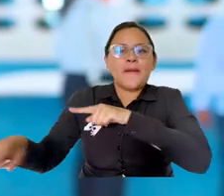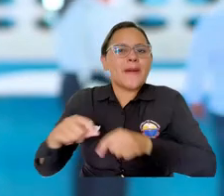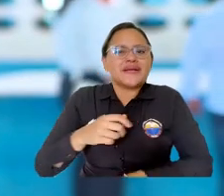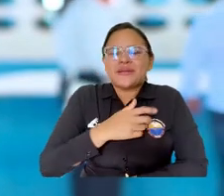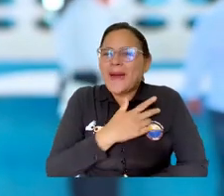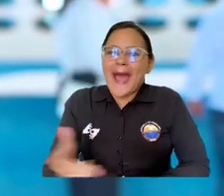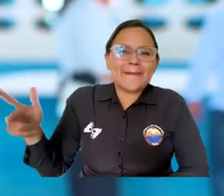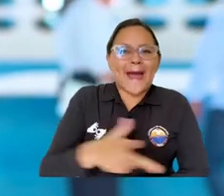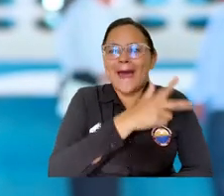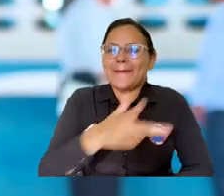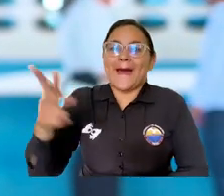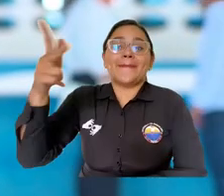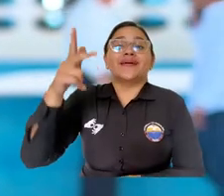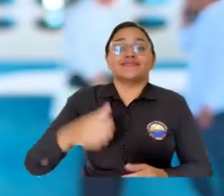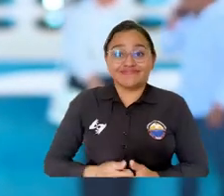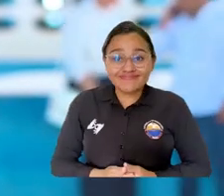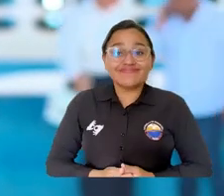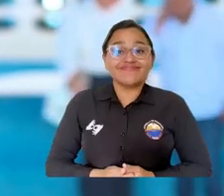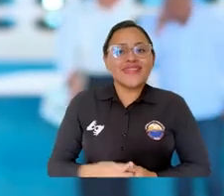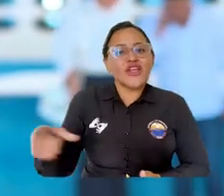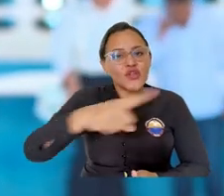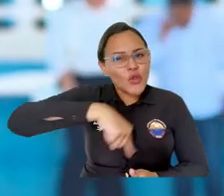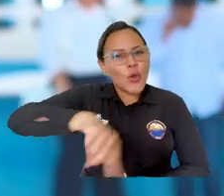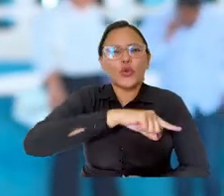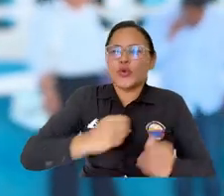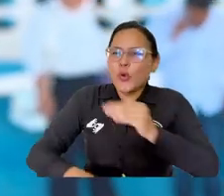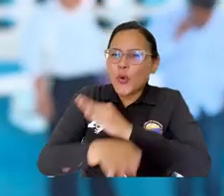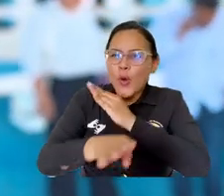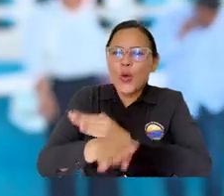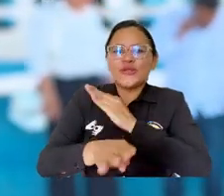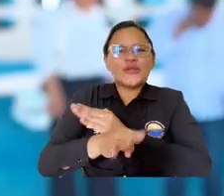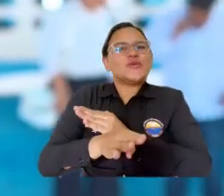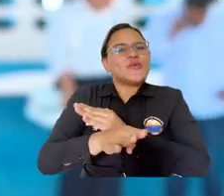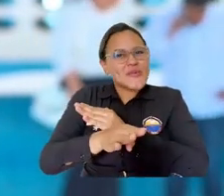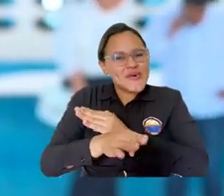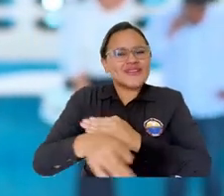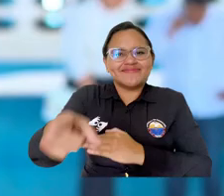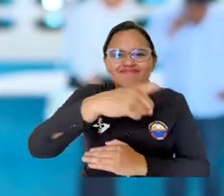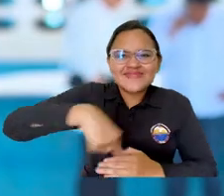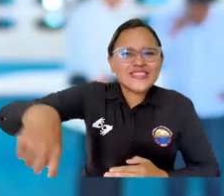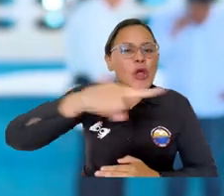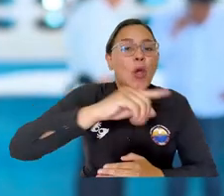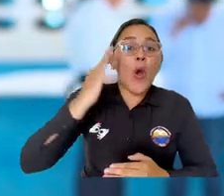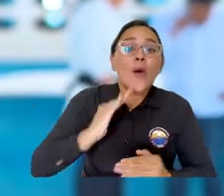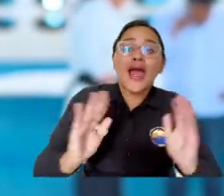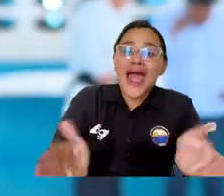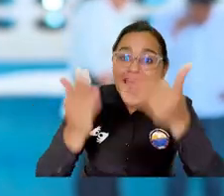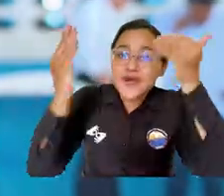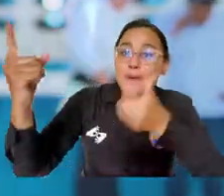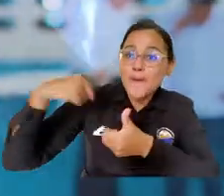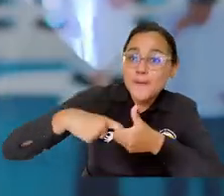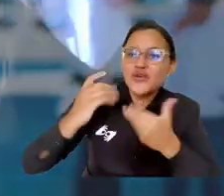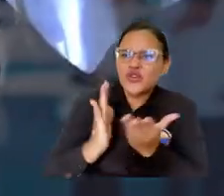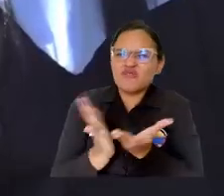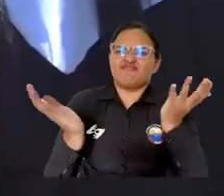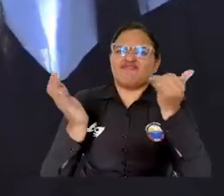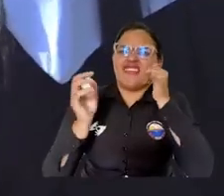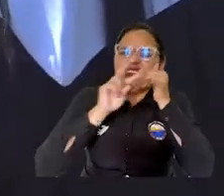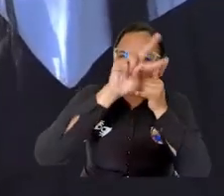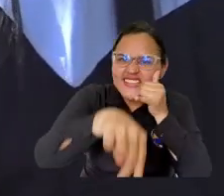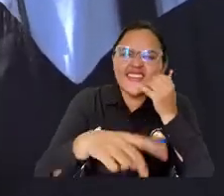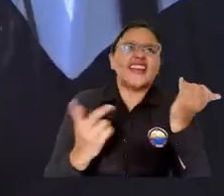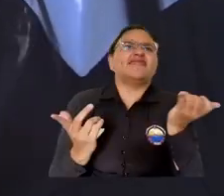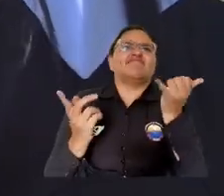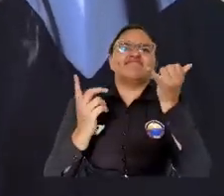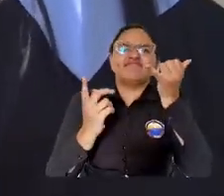Seguimos llevando más jóvenes de los territorios a estudiar programas pertinentes y claves para el desarrollo del territorio como Medicina, Ingeniería Civil, Ingeniería de